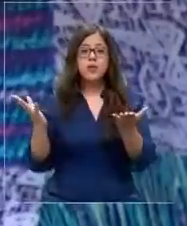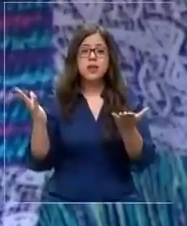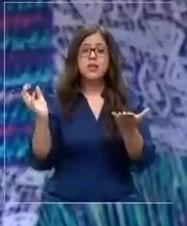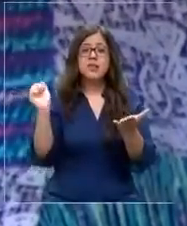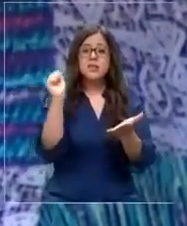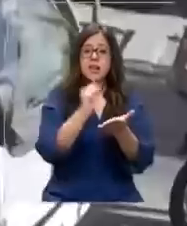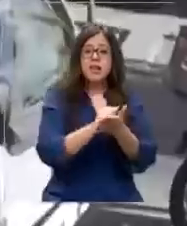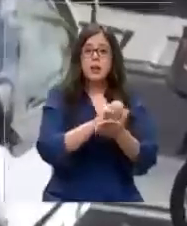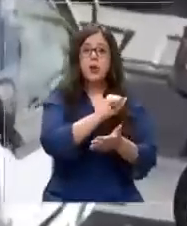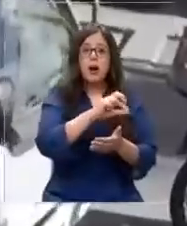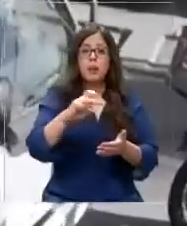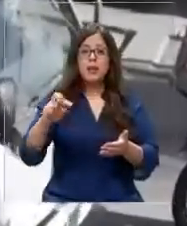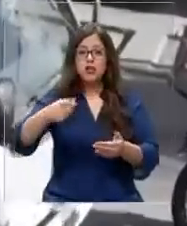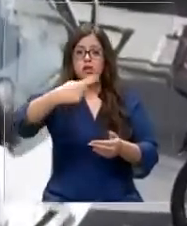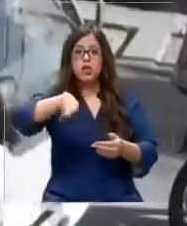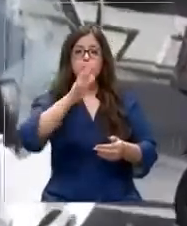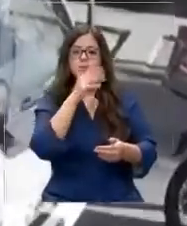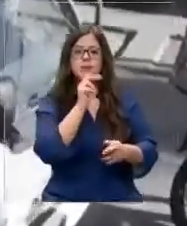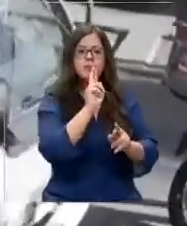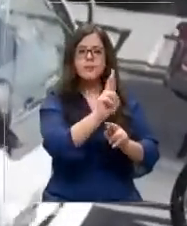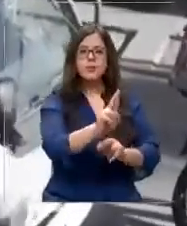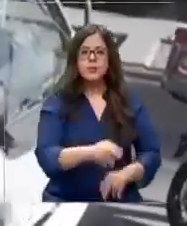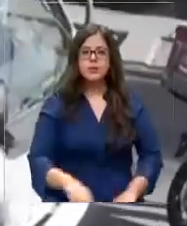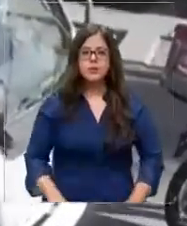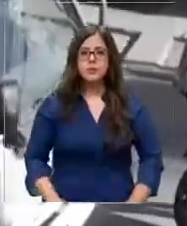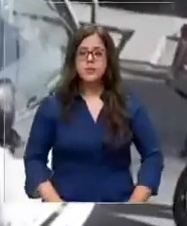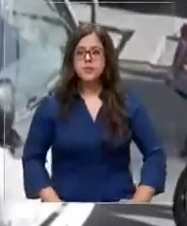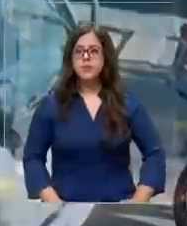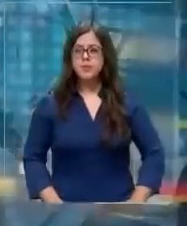en la aplicación aún no reciben respuesta.